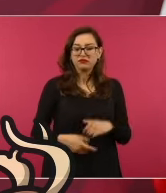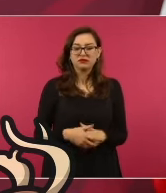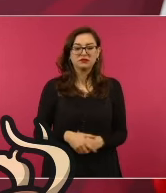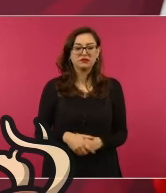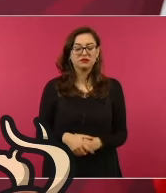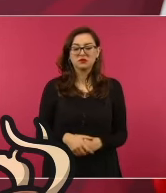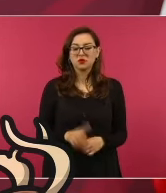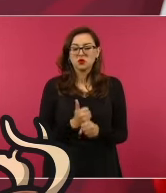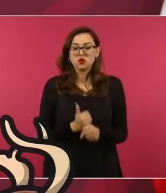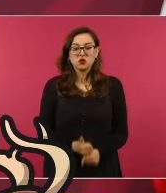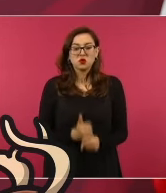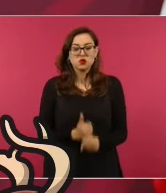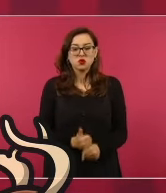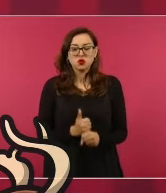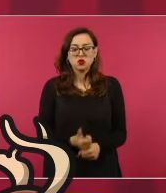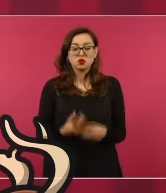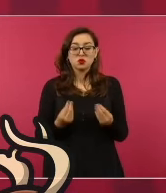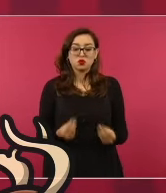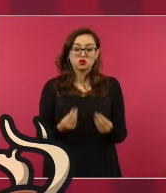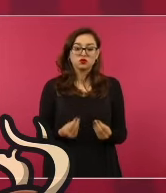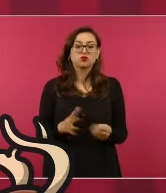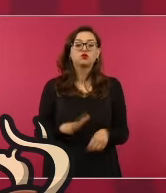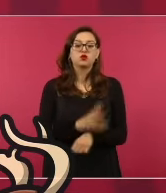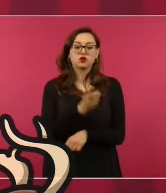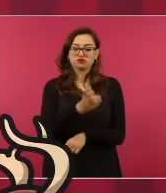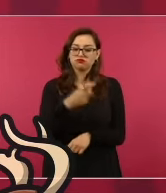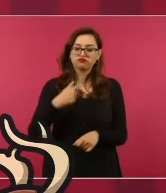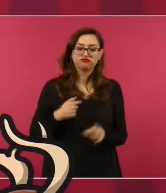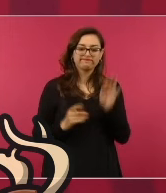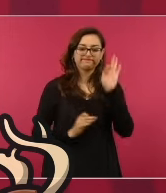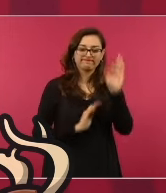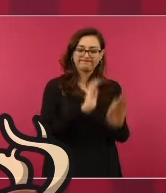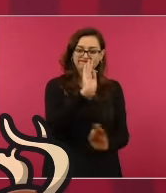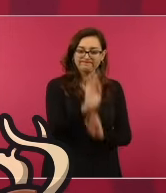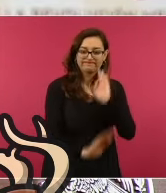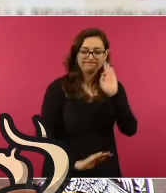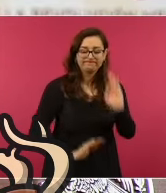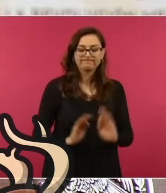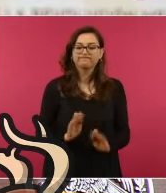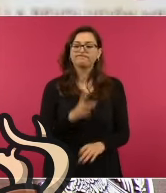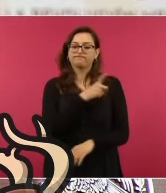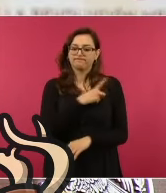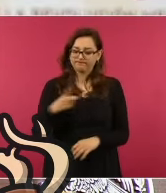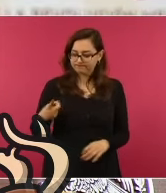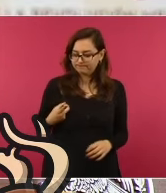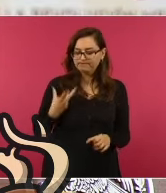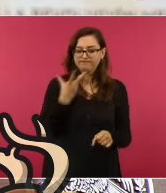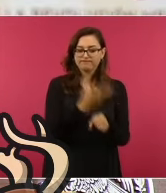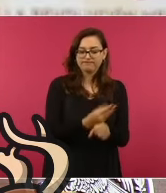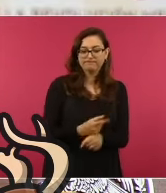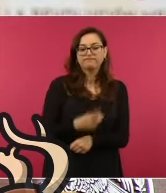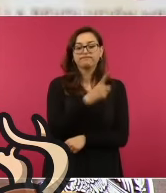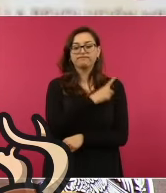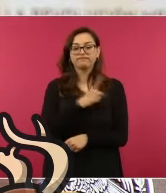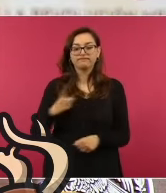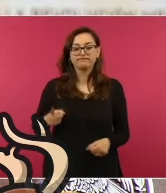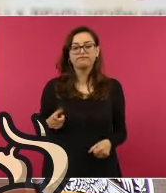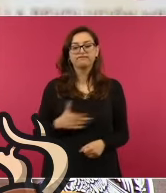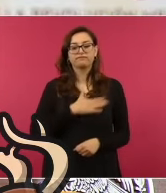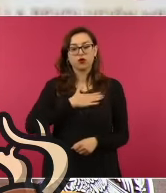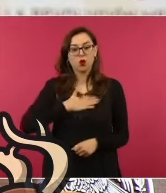Y por eso hay un plan de justicia ya que antes de